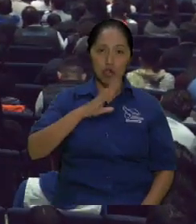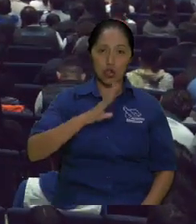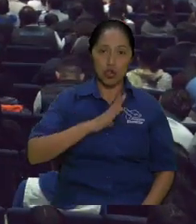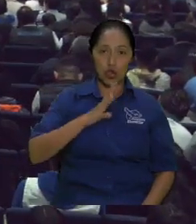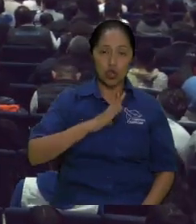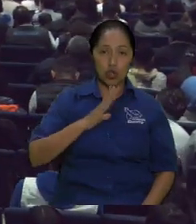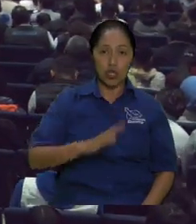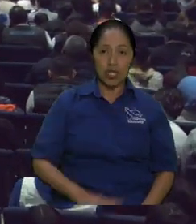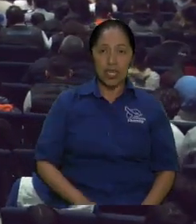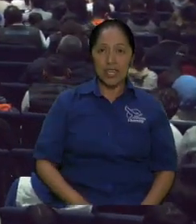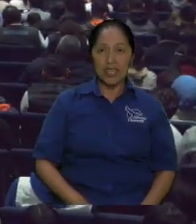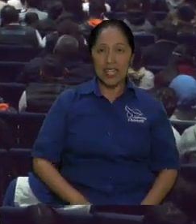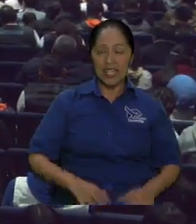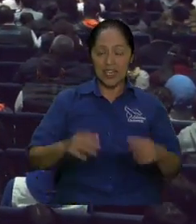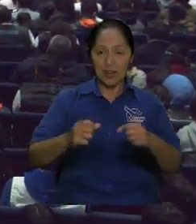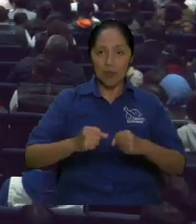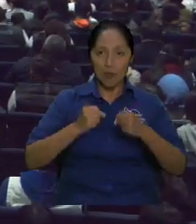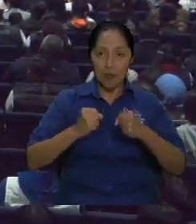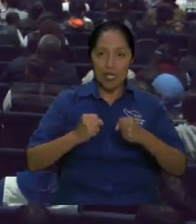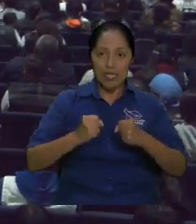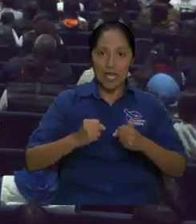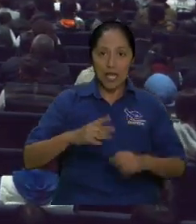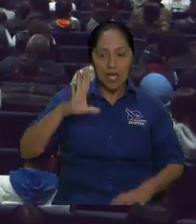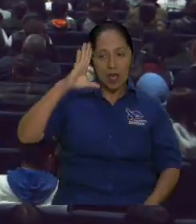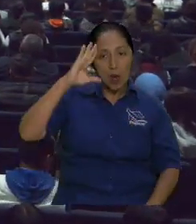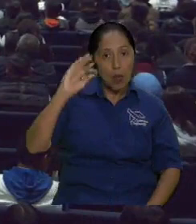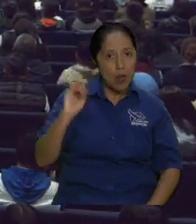ay padre no hay modo que diga la evolución